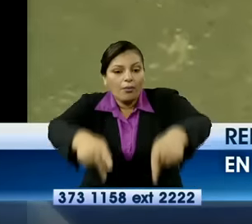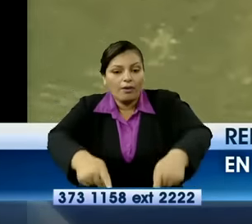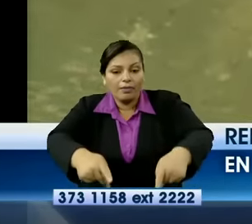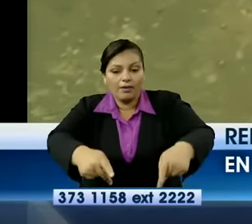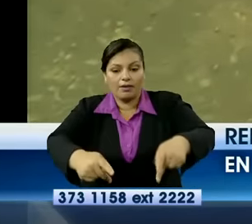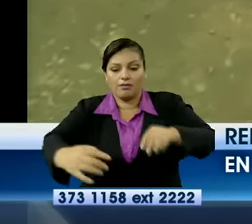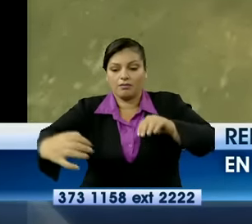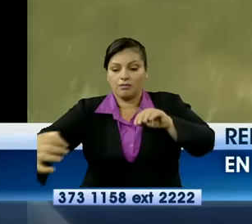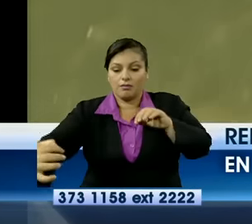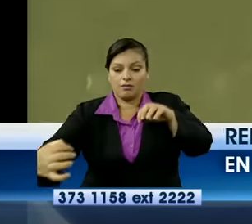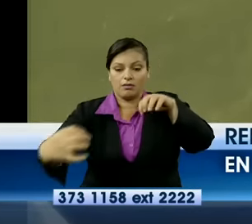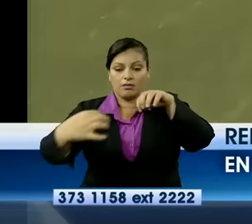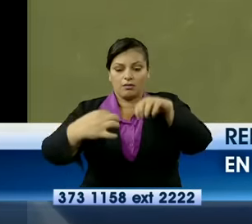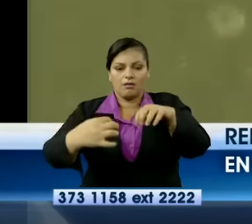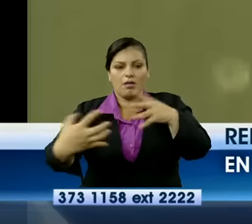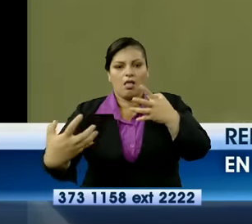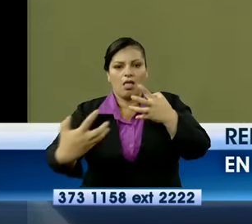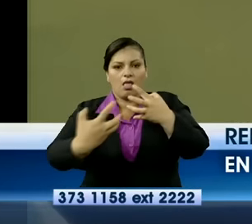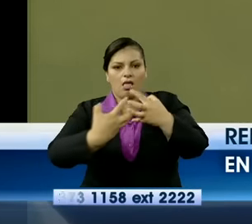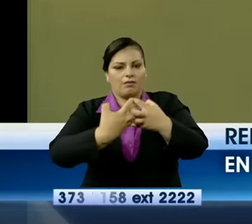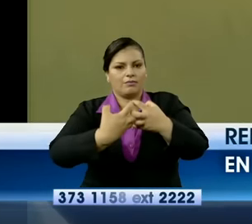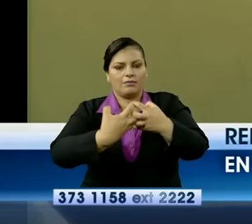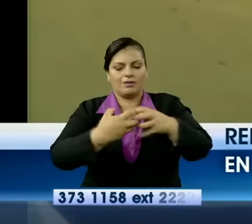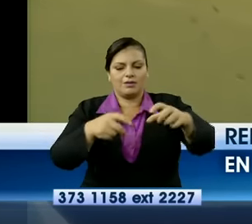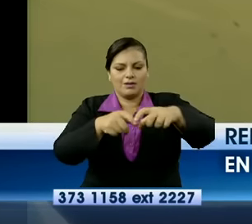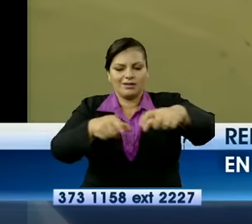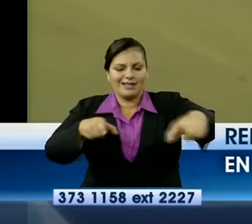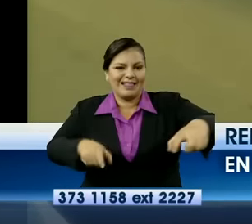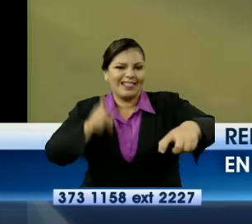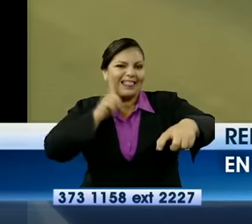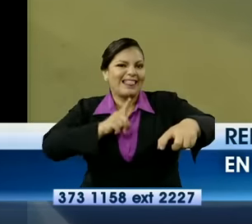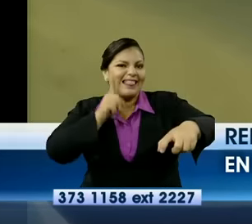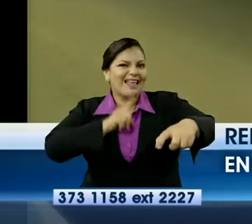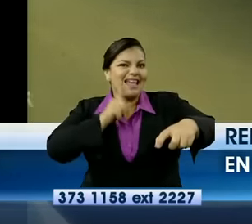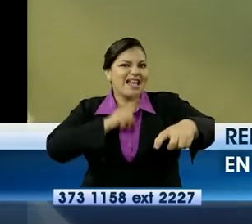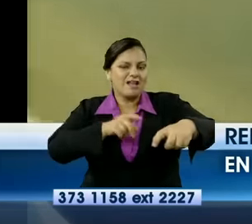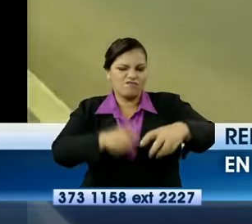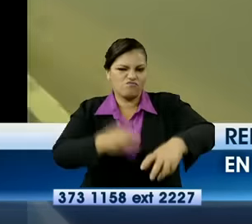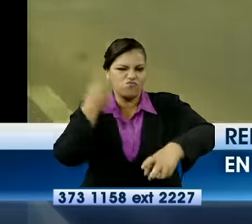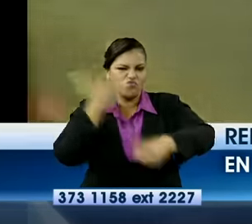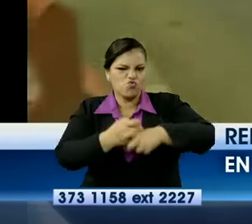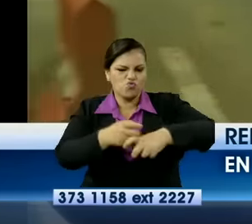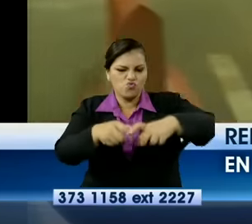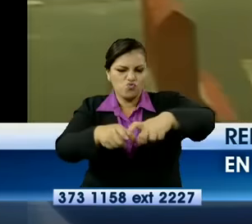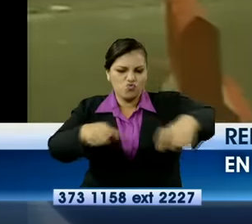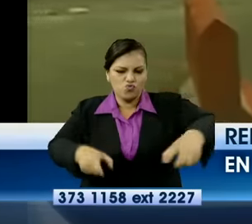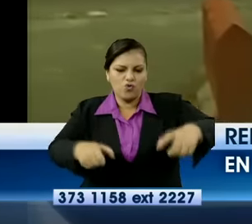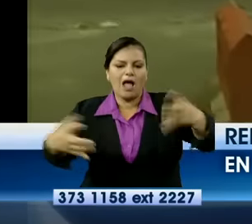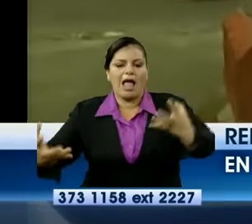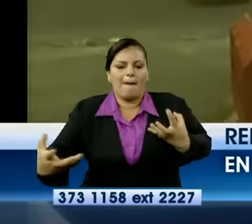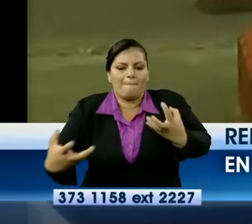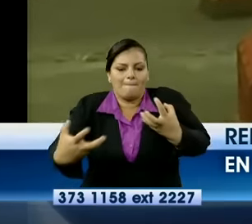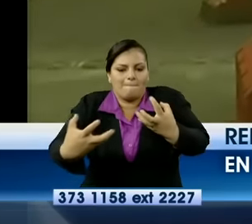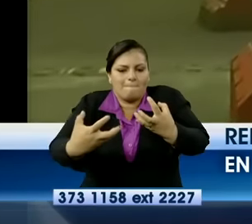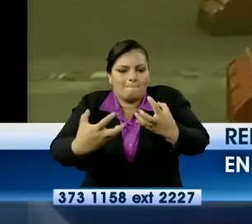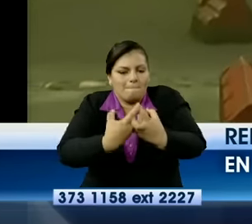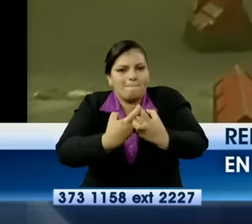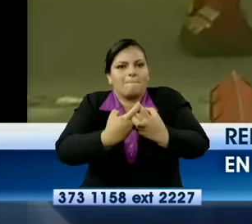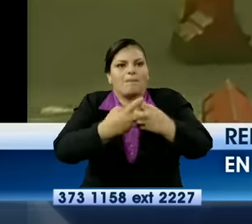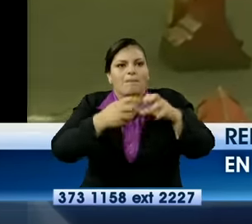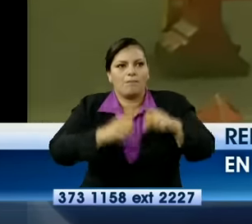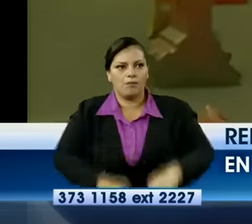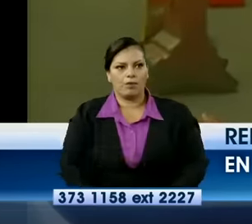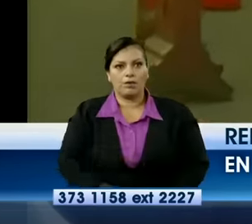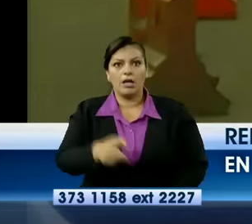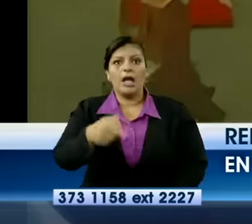y más que todo es para el movimiento, porque todo puente no es una sola losa y tiene que tener un poco de movimiento ahí. Entonces, para eso,